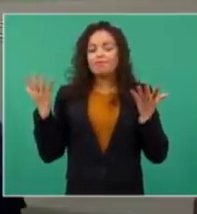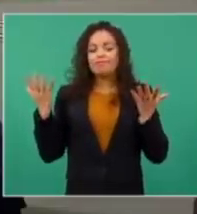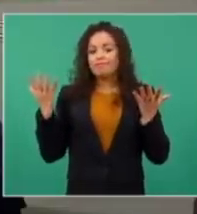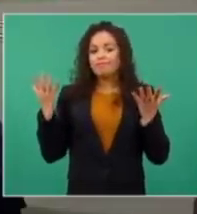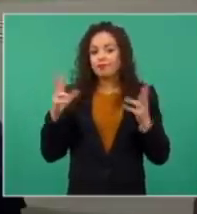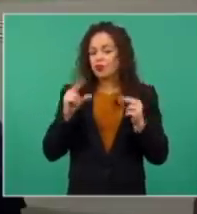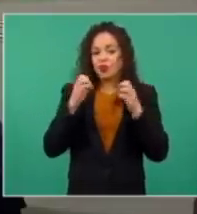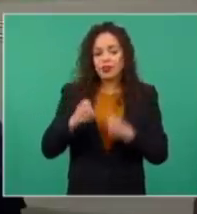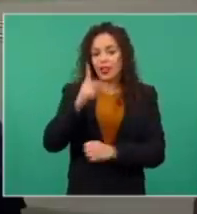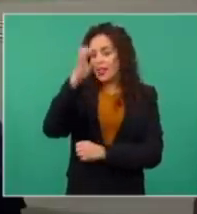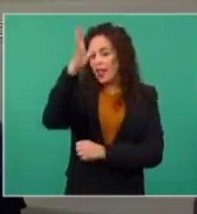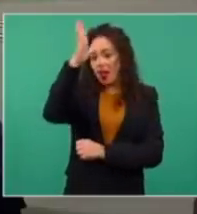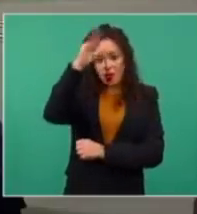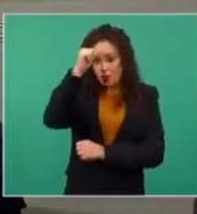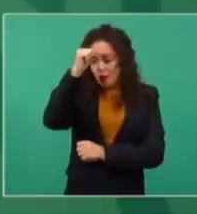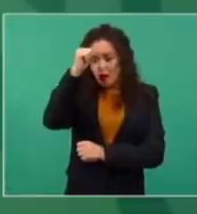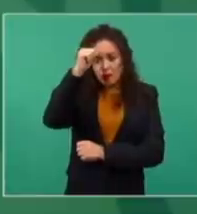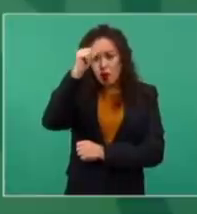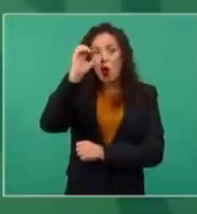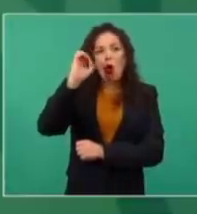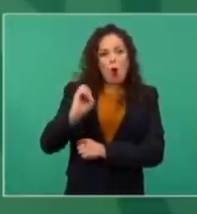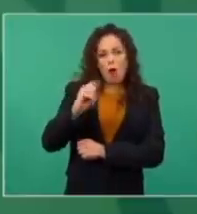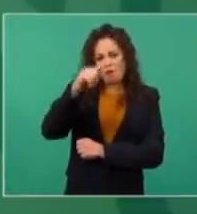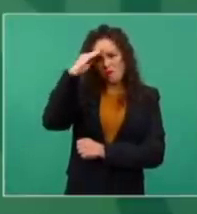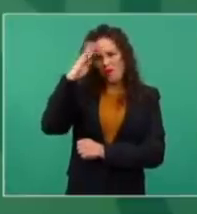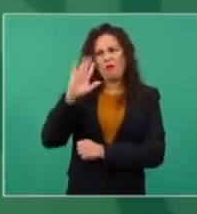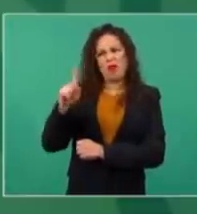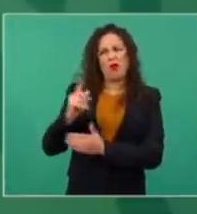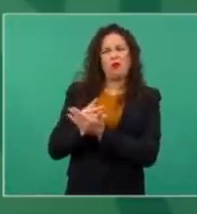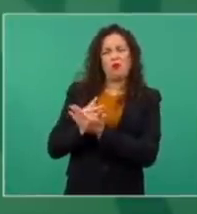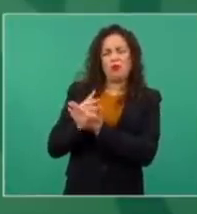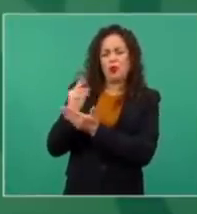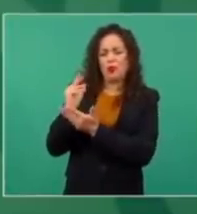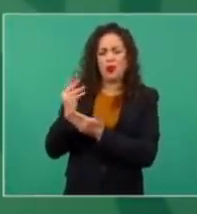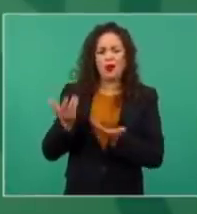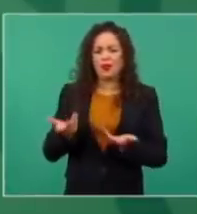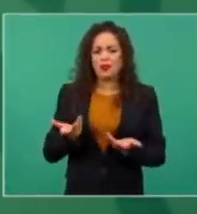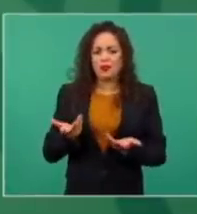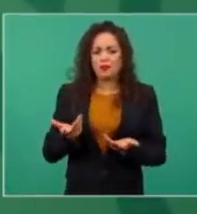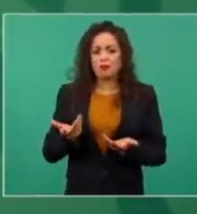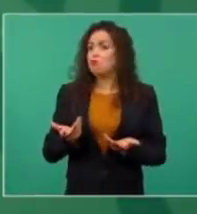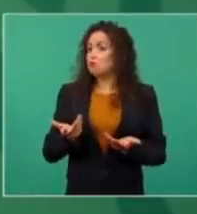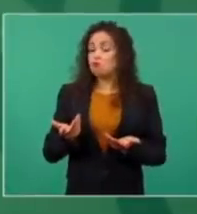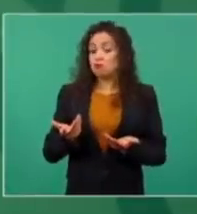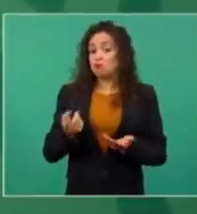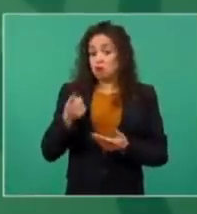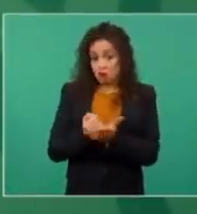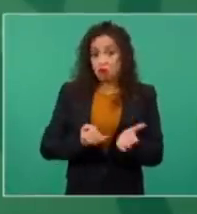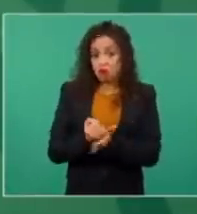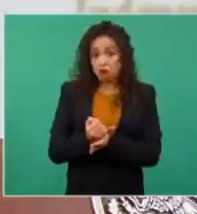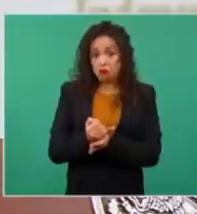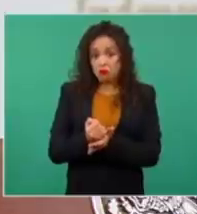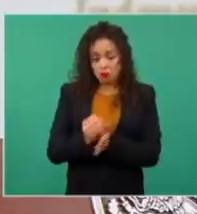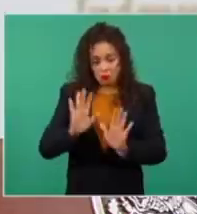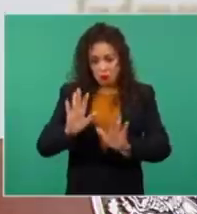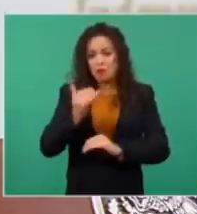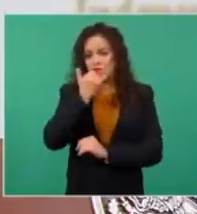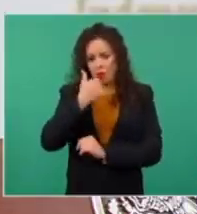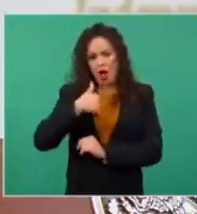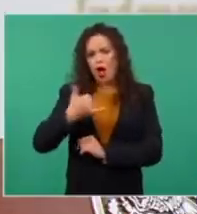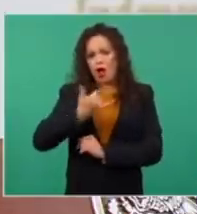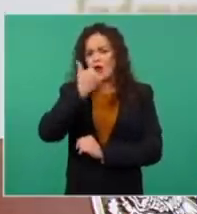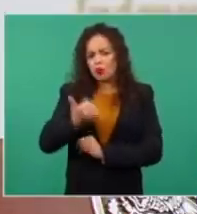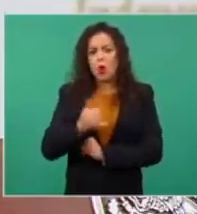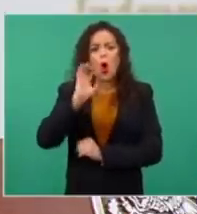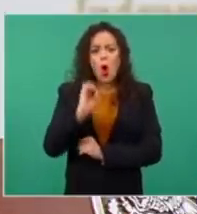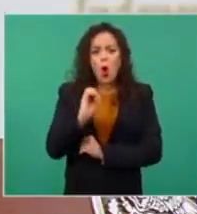inconformidad o lo consideran excesivo. Y dice, me retrato o